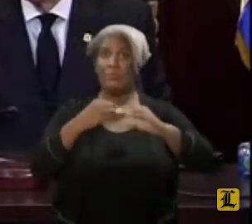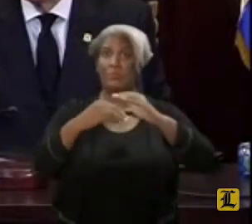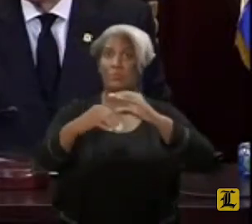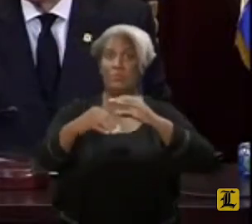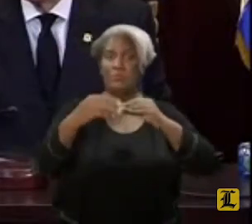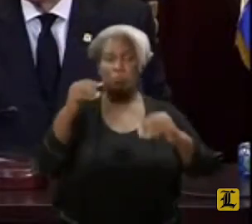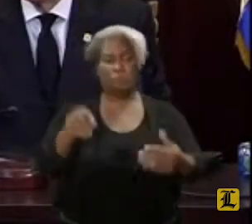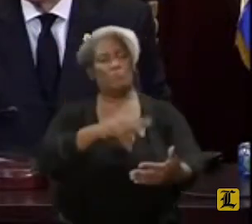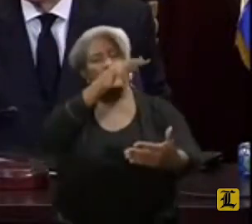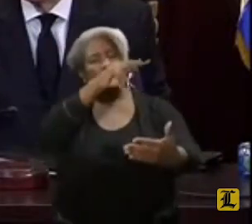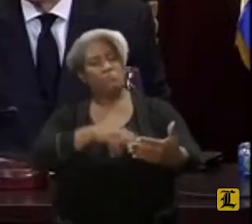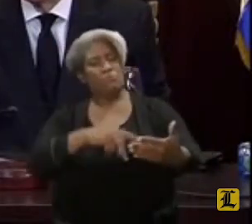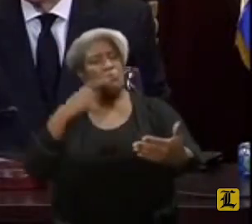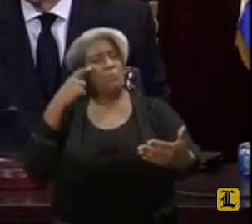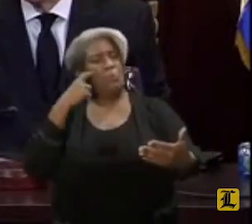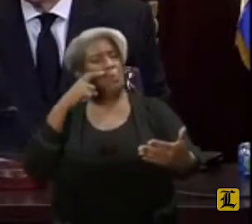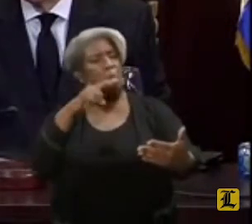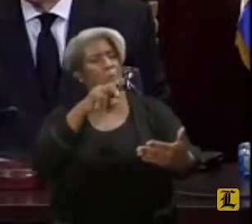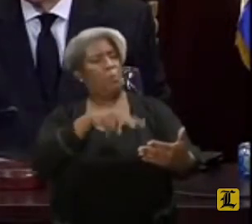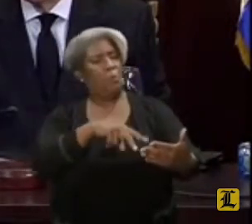políticas económicas del país.